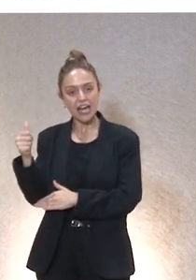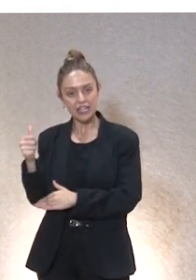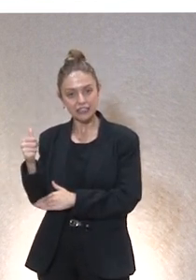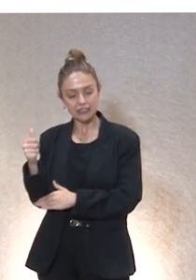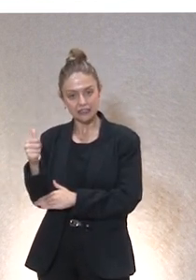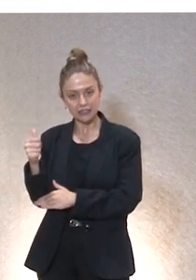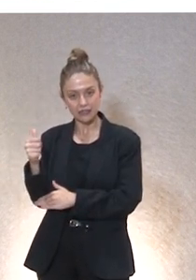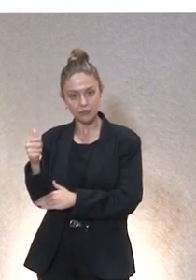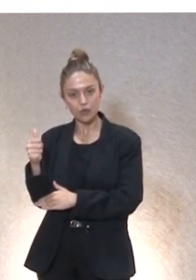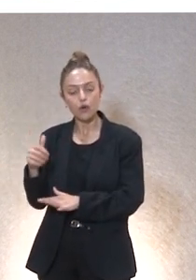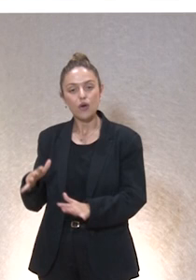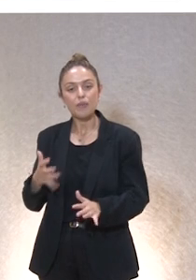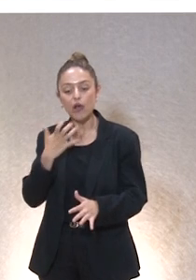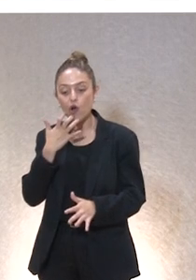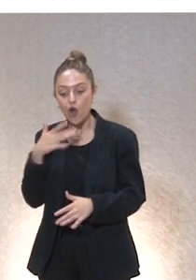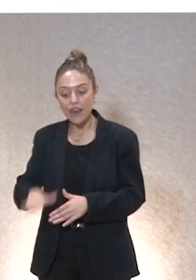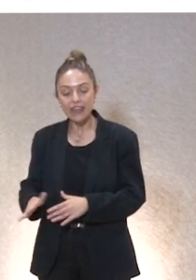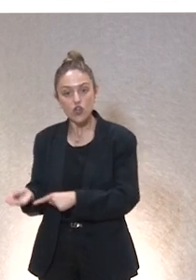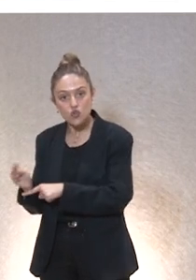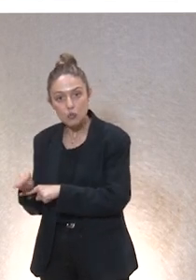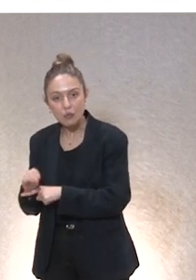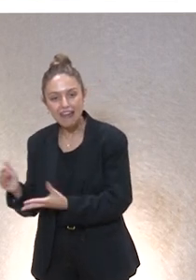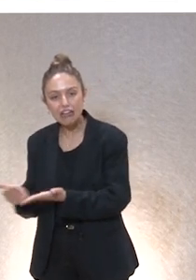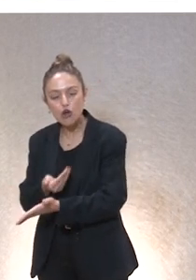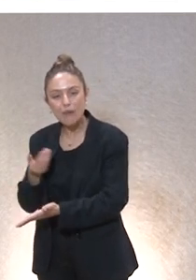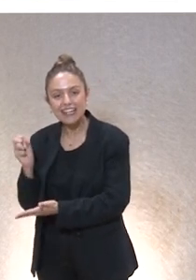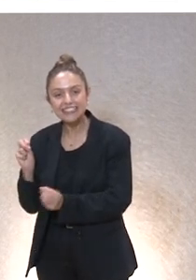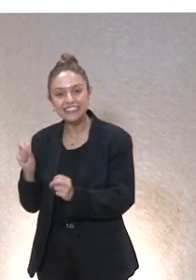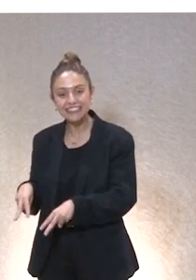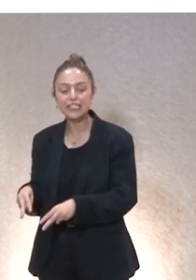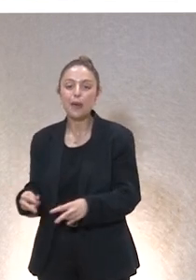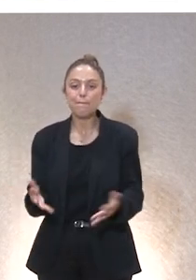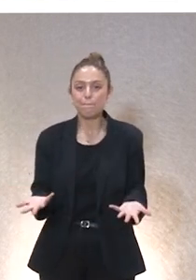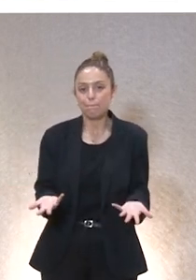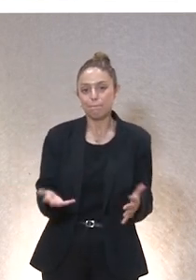corderos pero al que cuida de los niños sin cobrar se le considera clase pasiva.